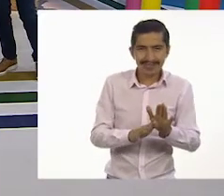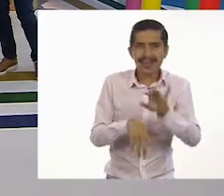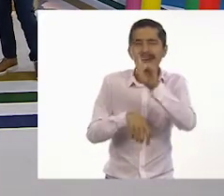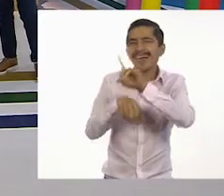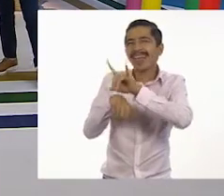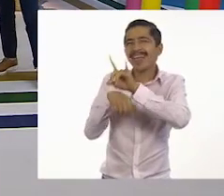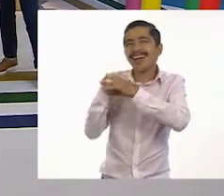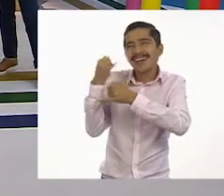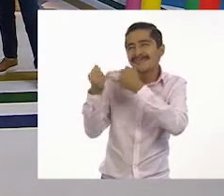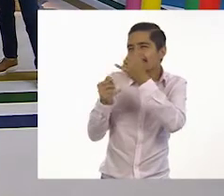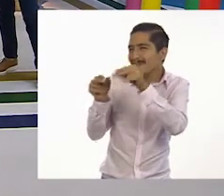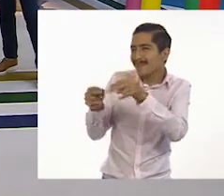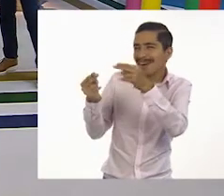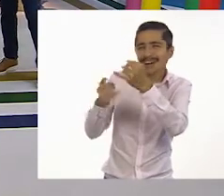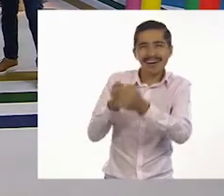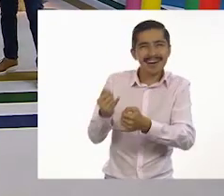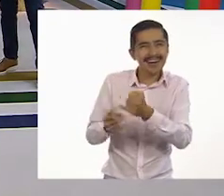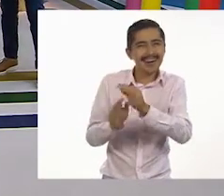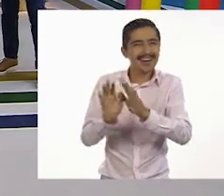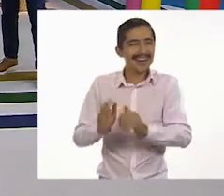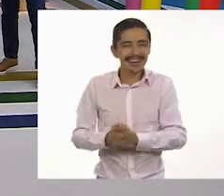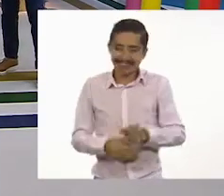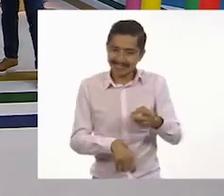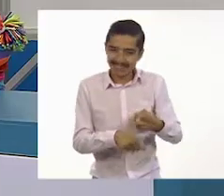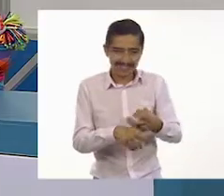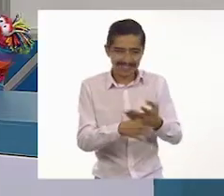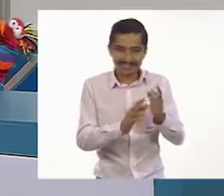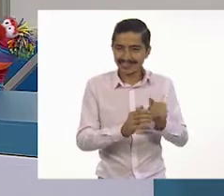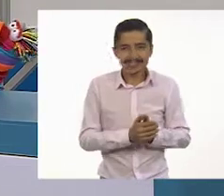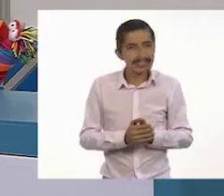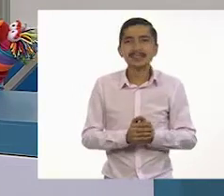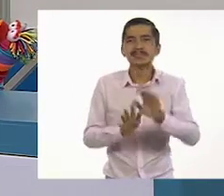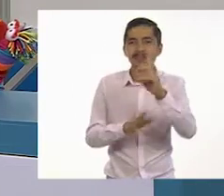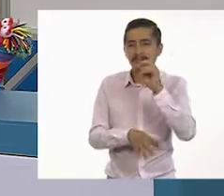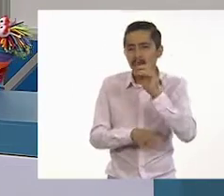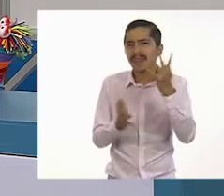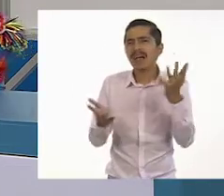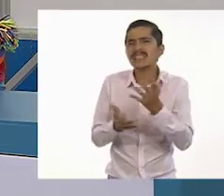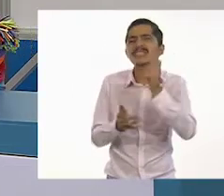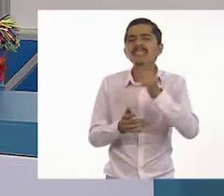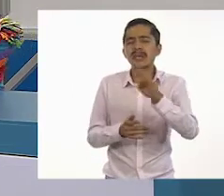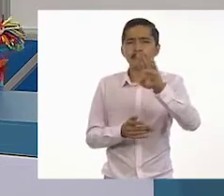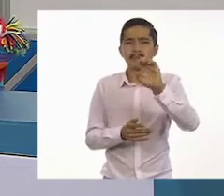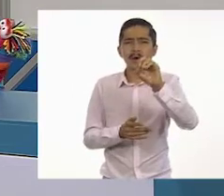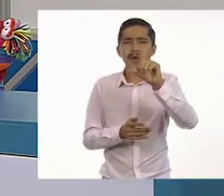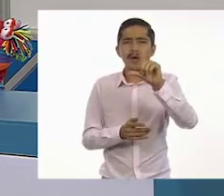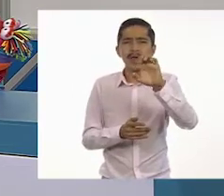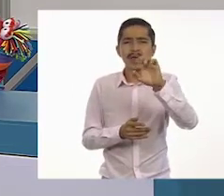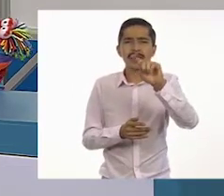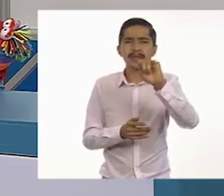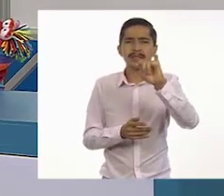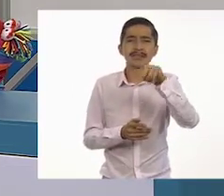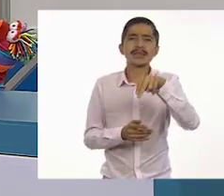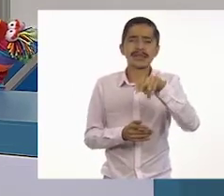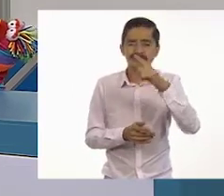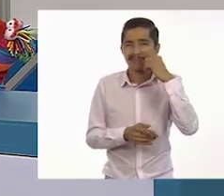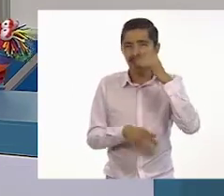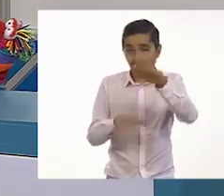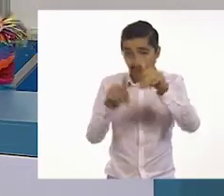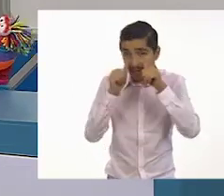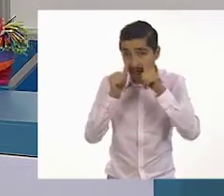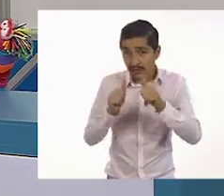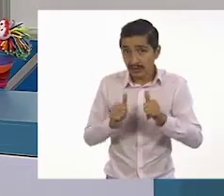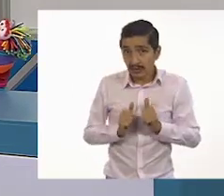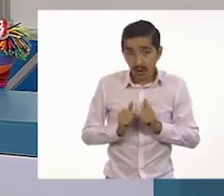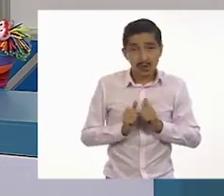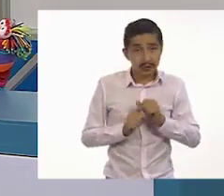broma. Ay, se atraviesa toda la vida. Bueno, vamos a revisar lo que es un boletín. Pero pongan mucha atención y, tutón, sobre